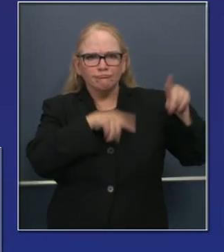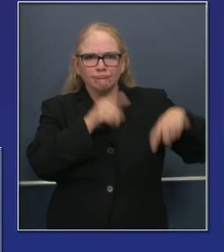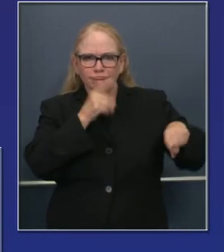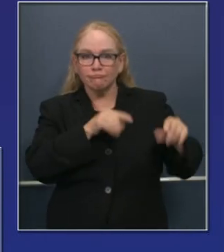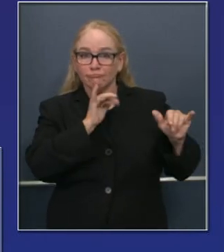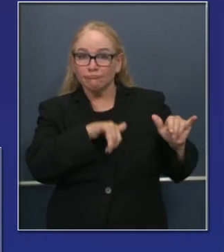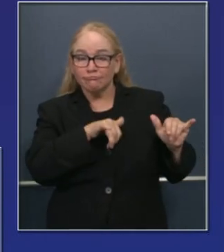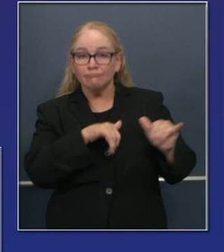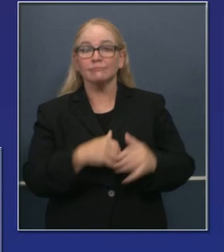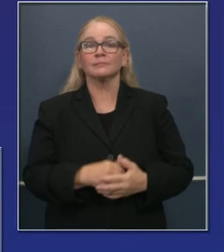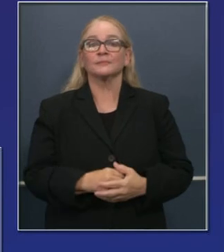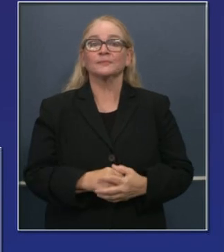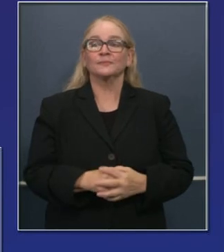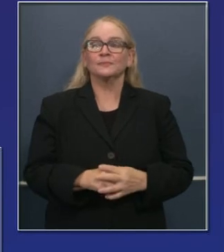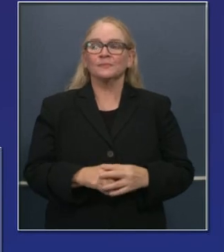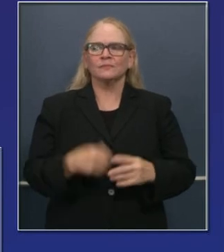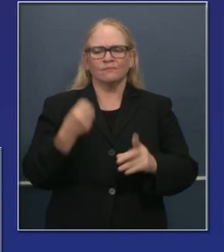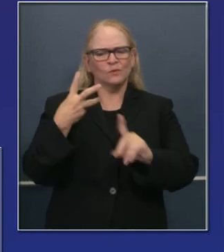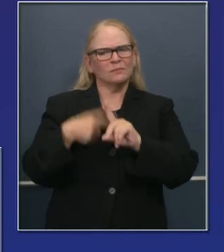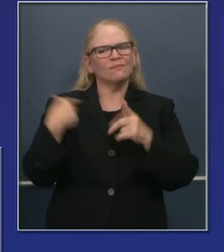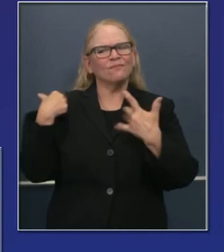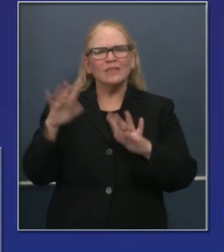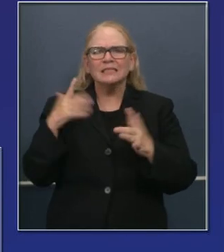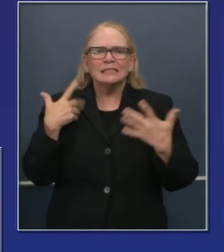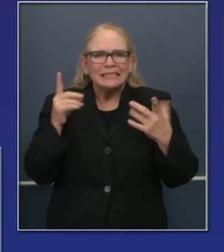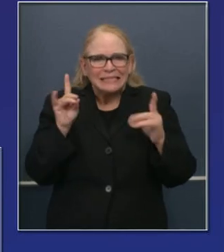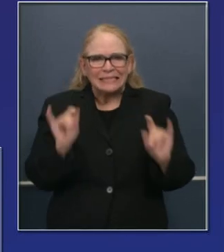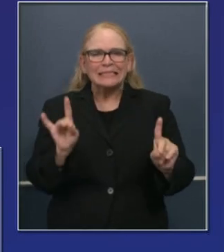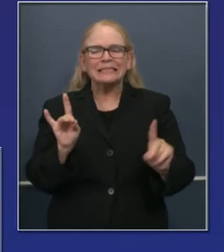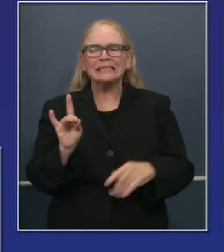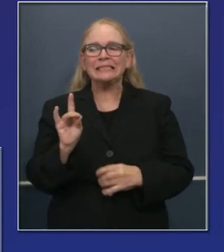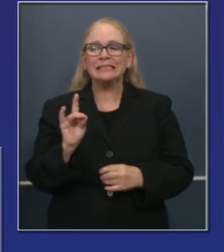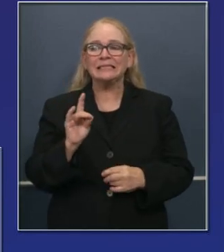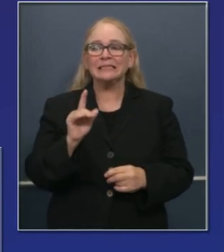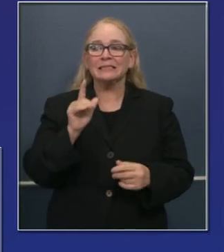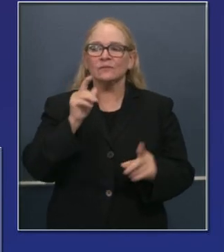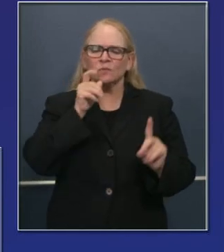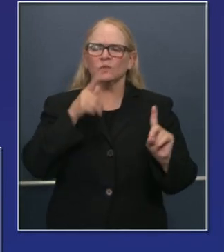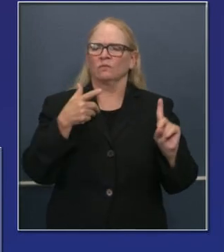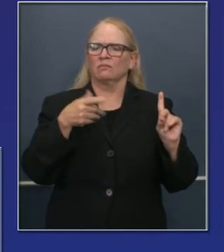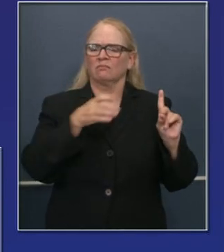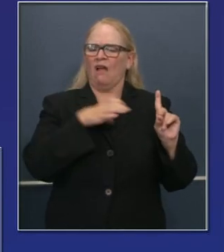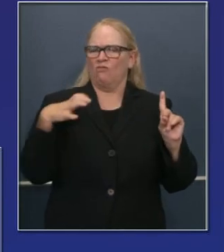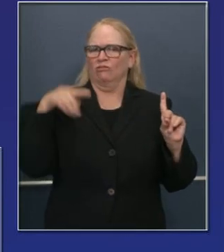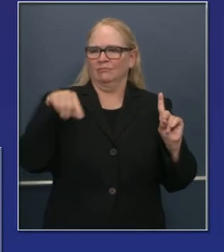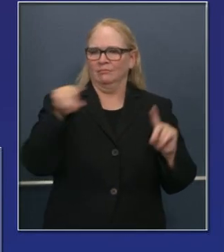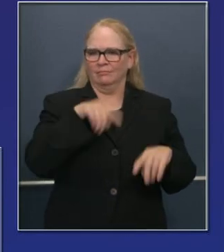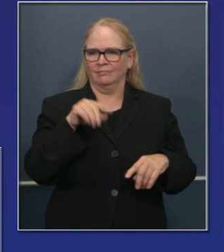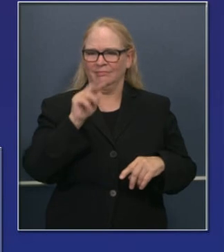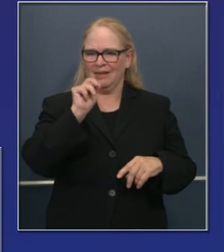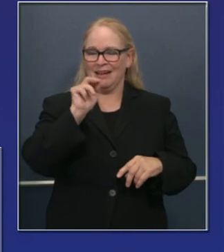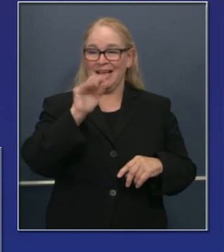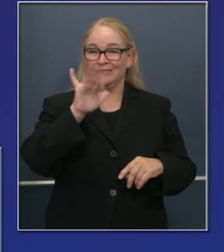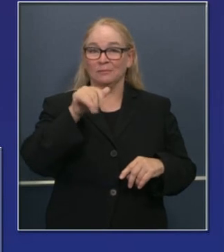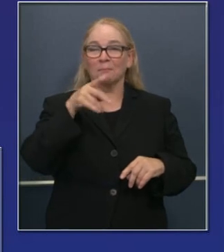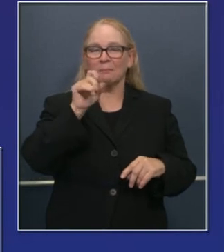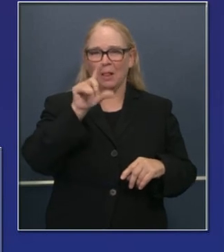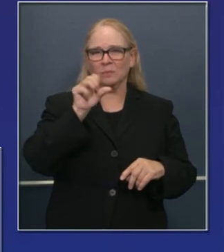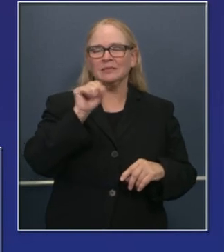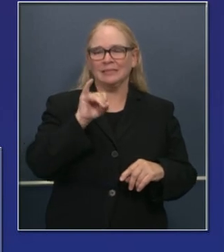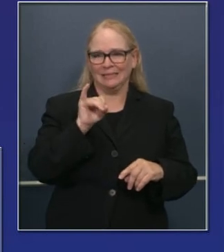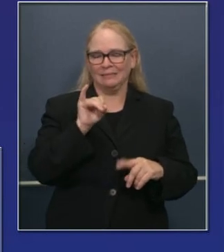Un esfuerzo que hemos estado promoviendo por meses por parte de Nancy Pelosi para